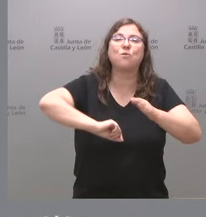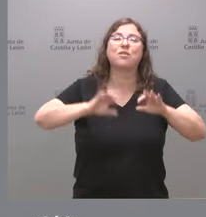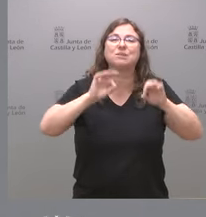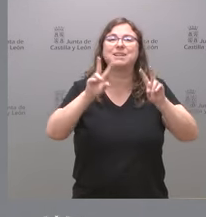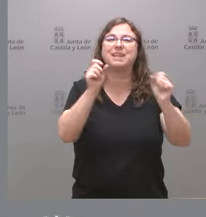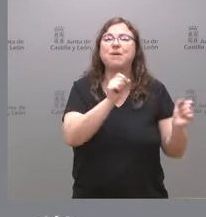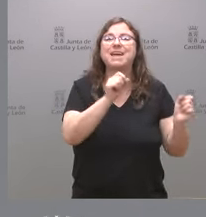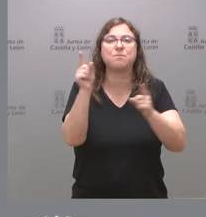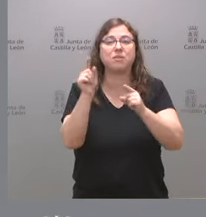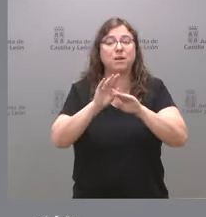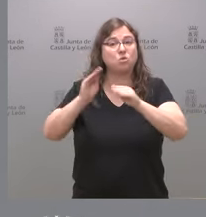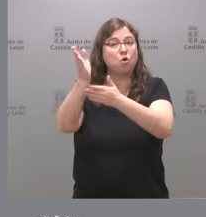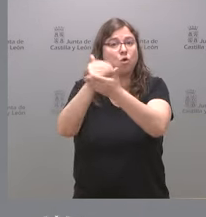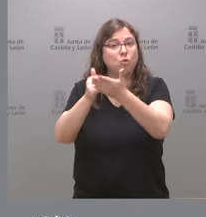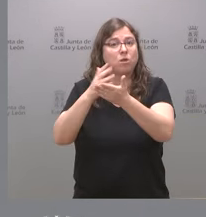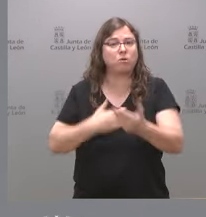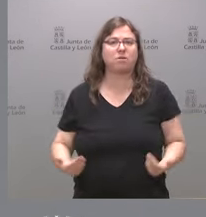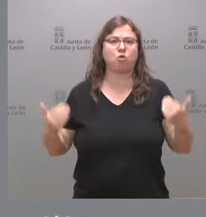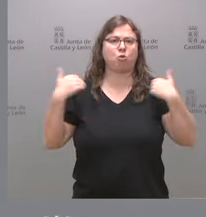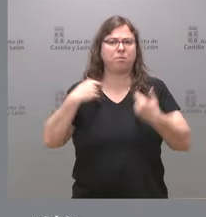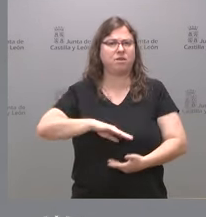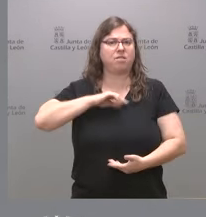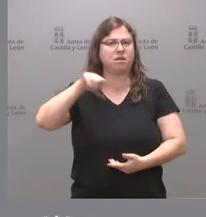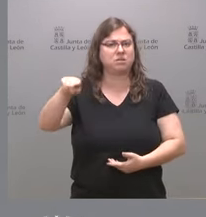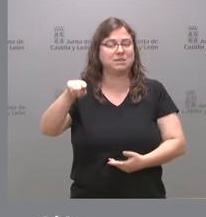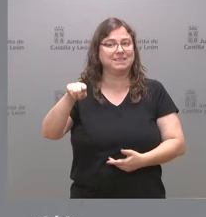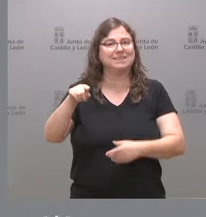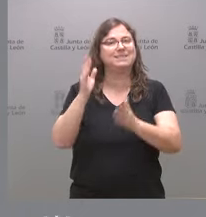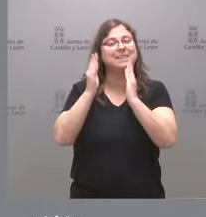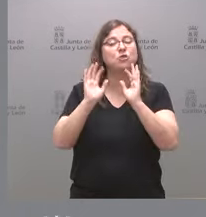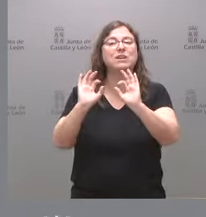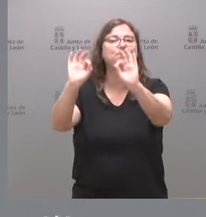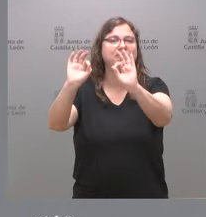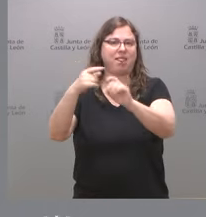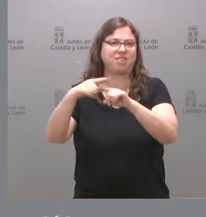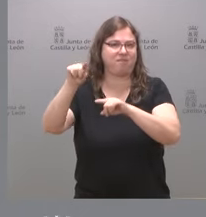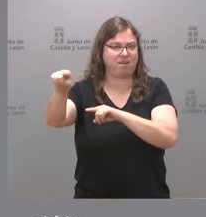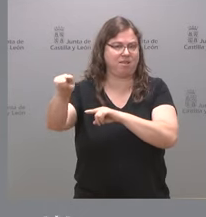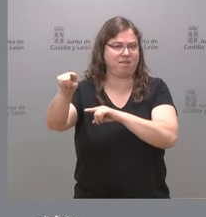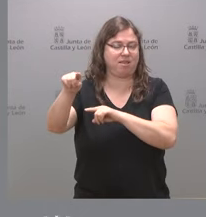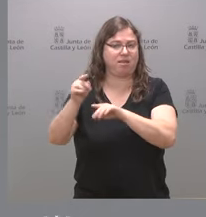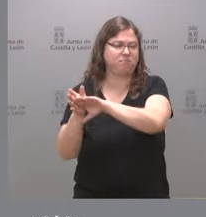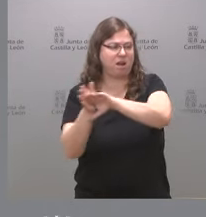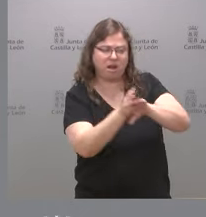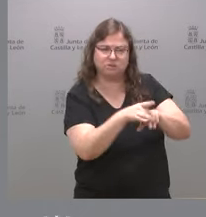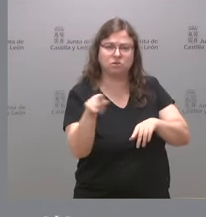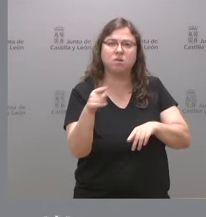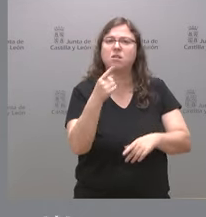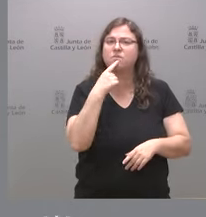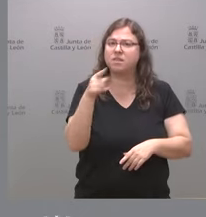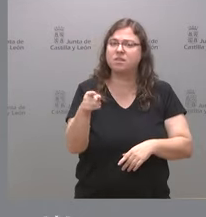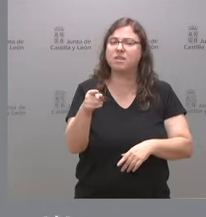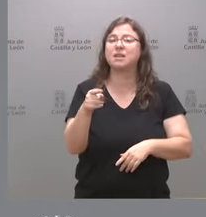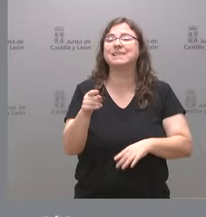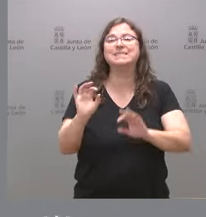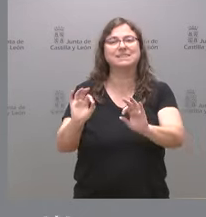inmigración para que esa comunidad autónoma pueda asumir las competencias y tenga un trato diferenciado singular respecto del resto. Ella planteaba que